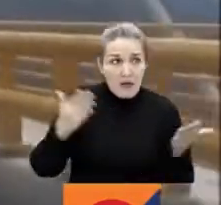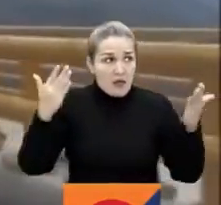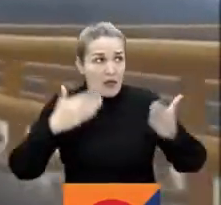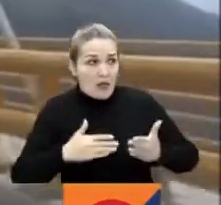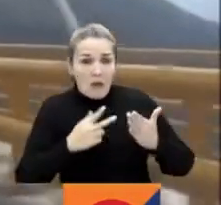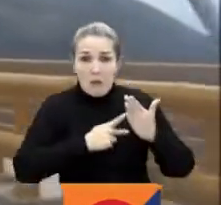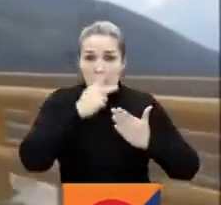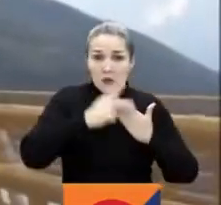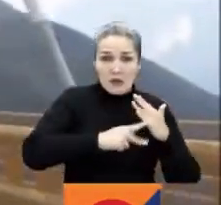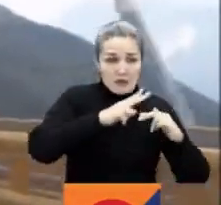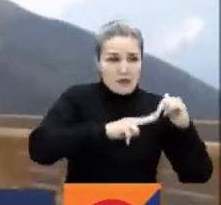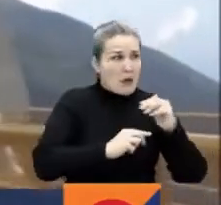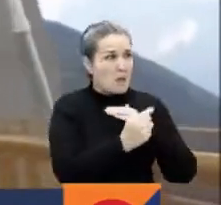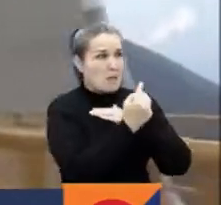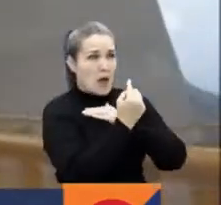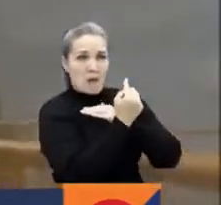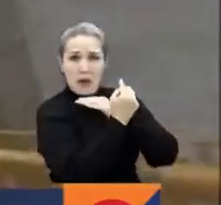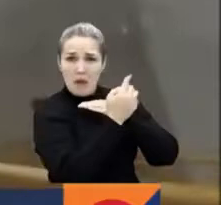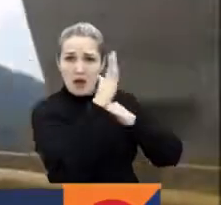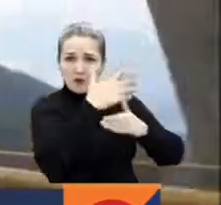objeto de ningún reproche fiscal.